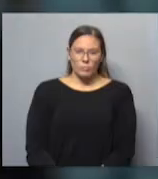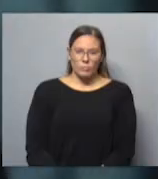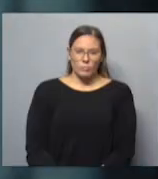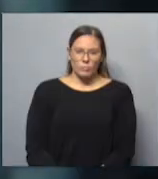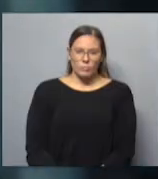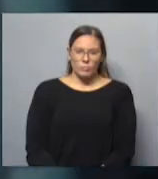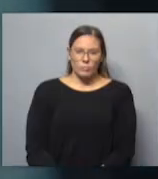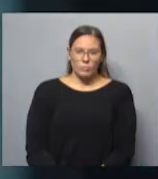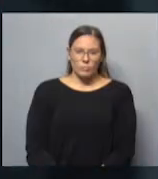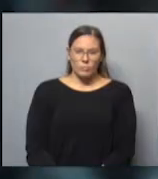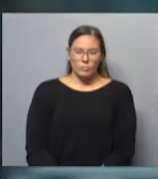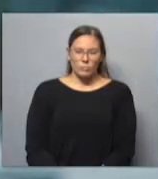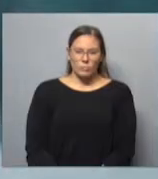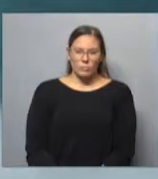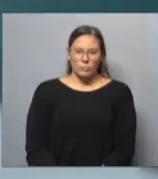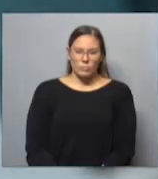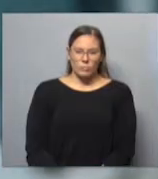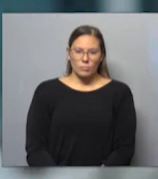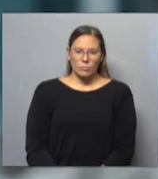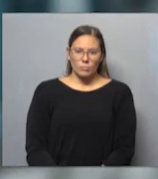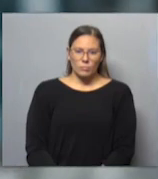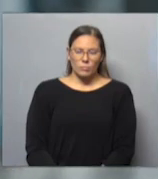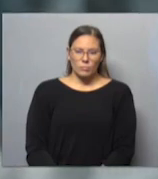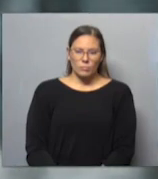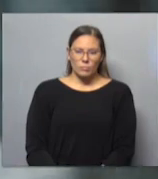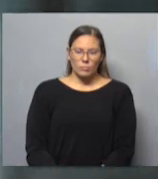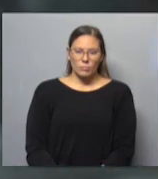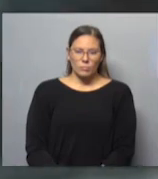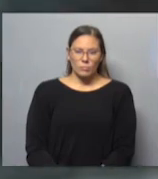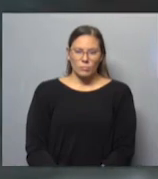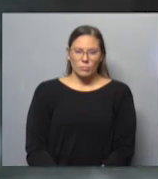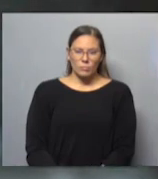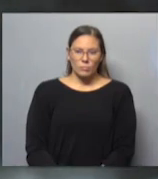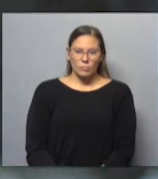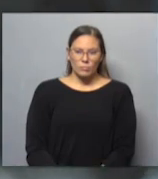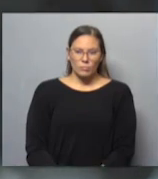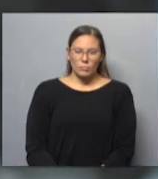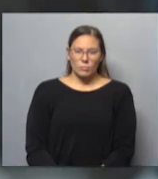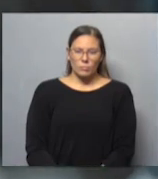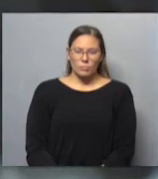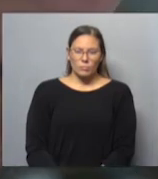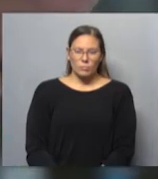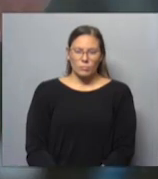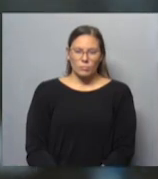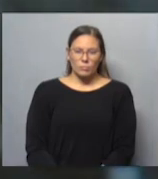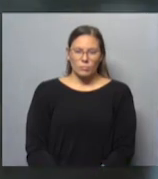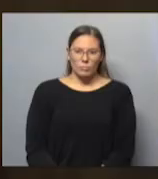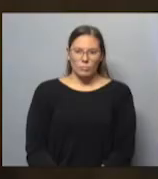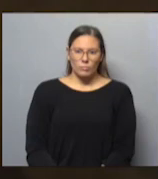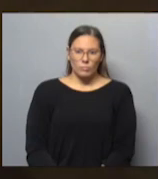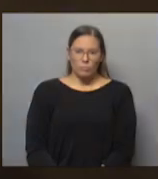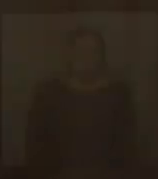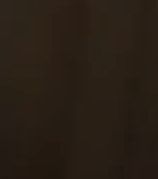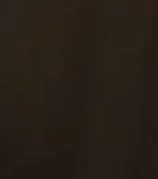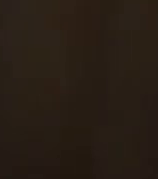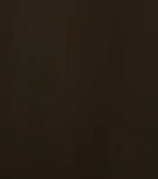tenía una idea de crear teatrística sobre que viví en mi Y